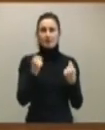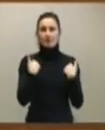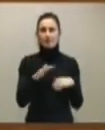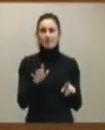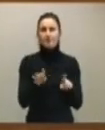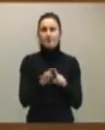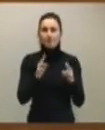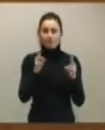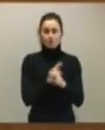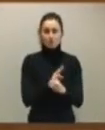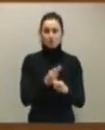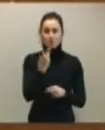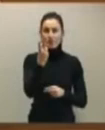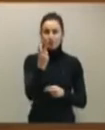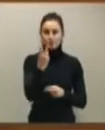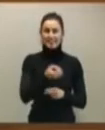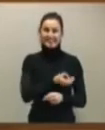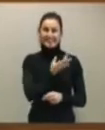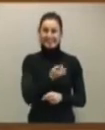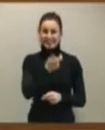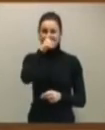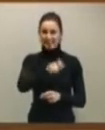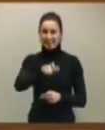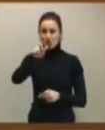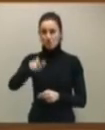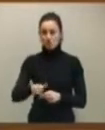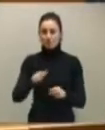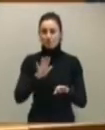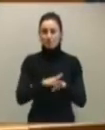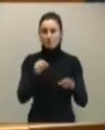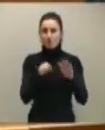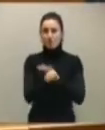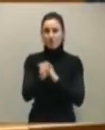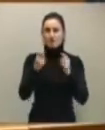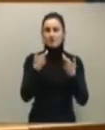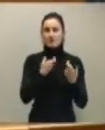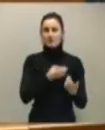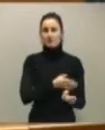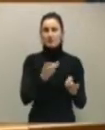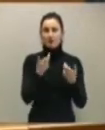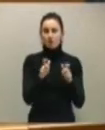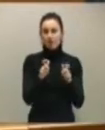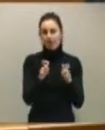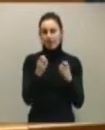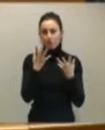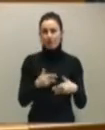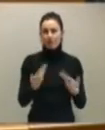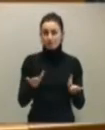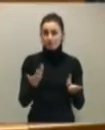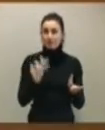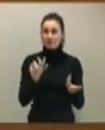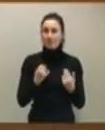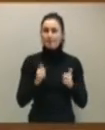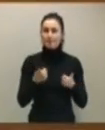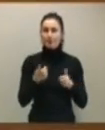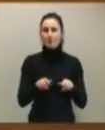de dos síndicos de la Sindicatura de Cuentas. Los órganos institucionales de las comunidades autónomas y del Estado tienen que partir de la visión